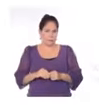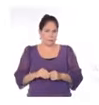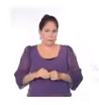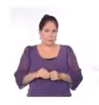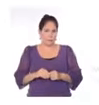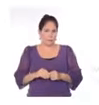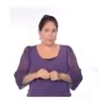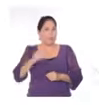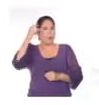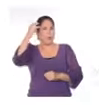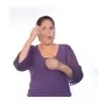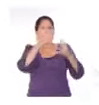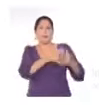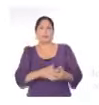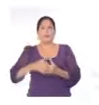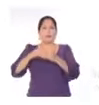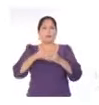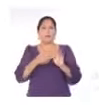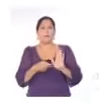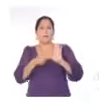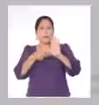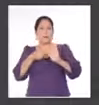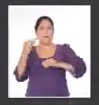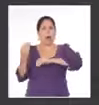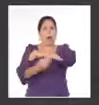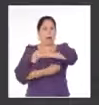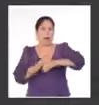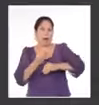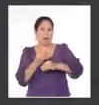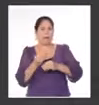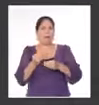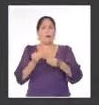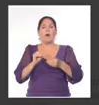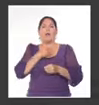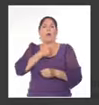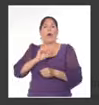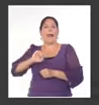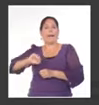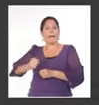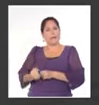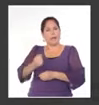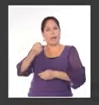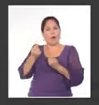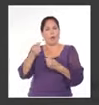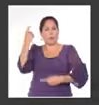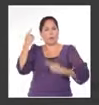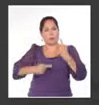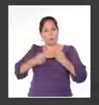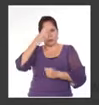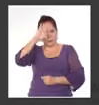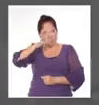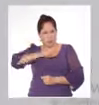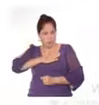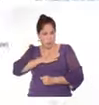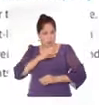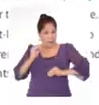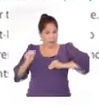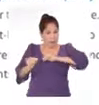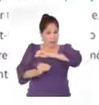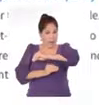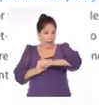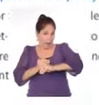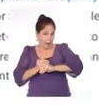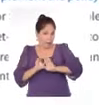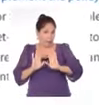El gobierno de Estados Unidos presentó cambios limitados a una parte de sus restricciones económicas contra Cuba. Las transformaciones parciales